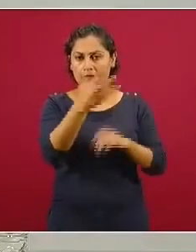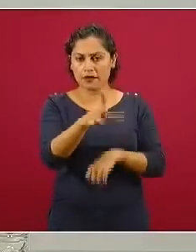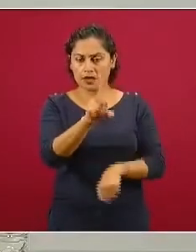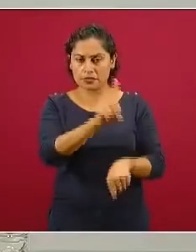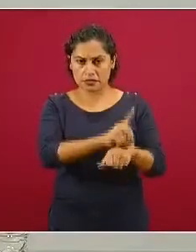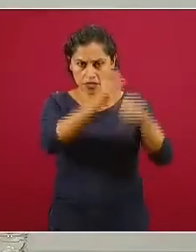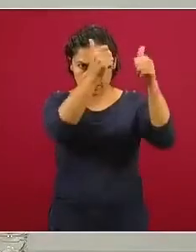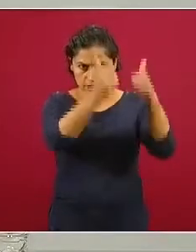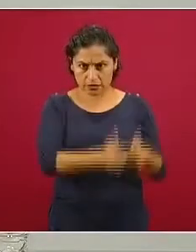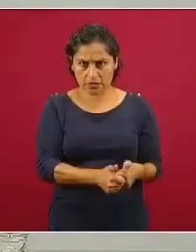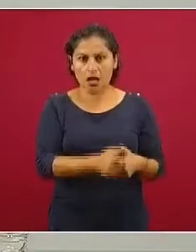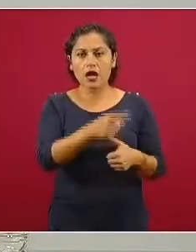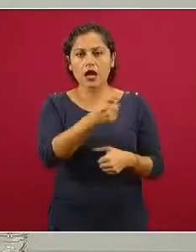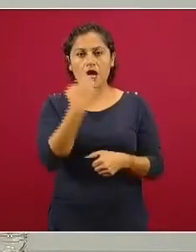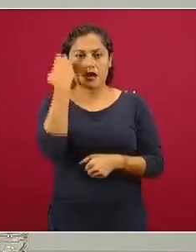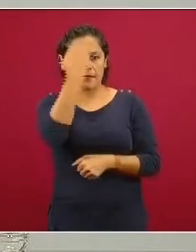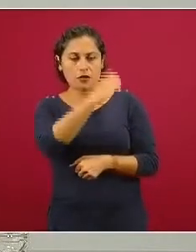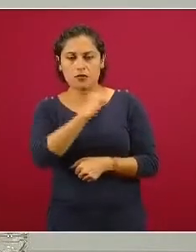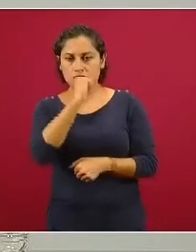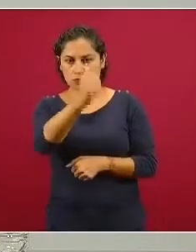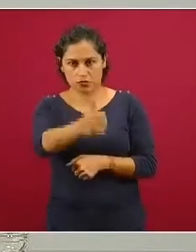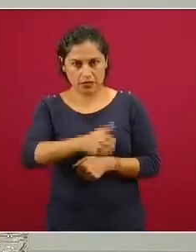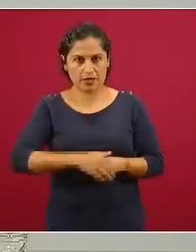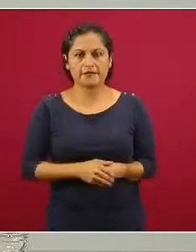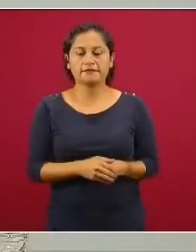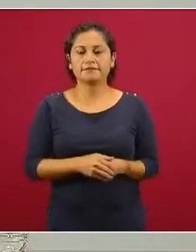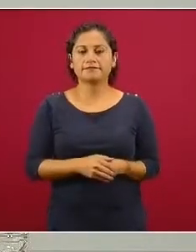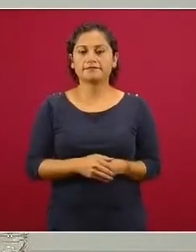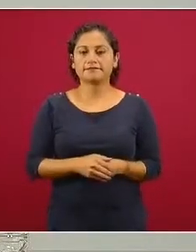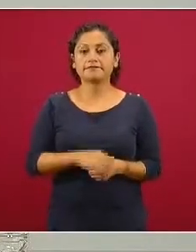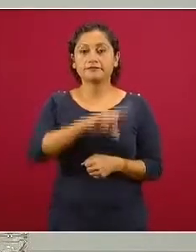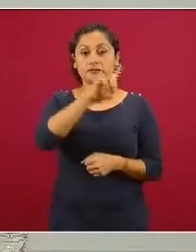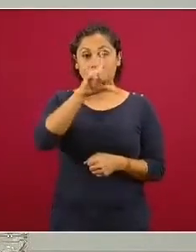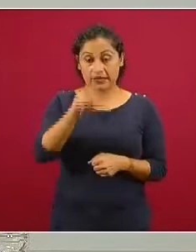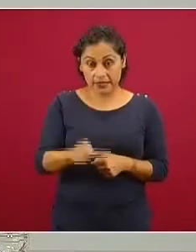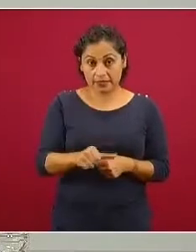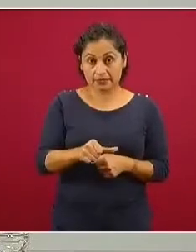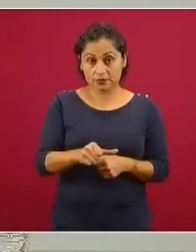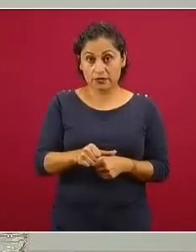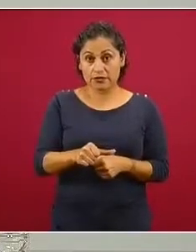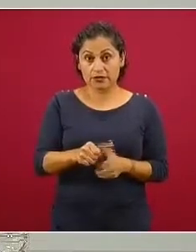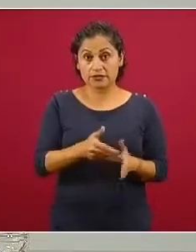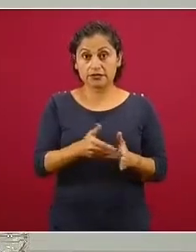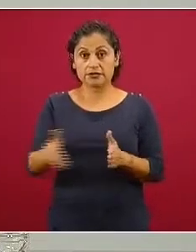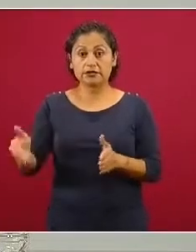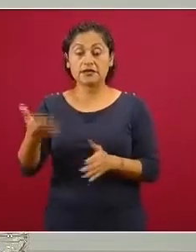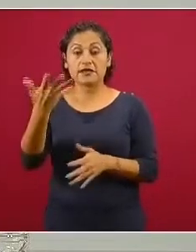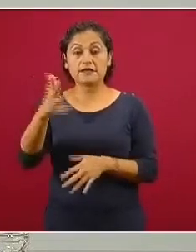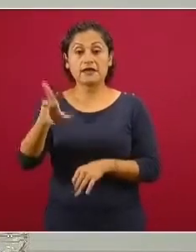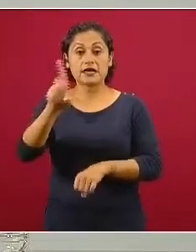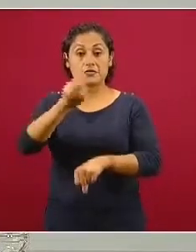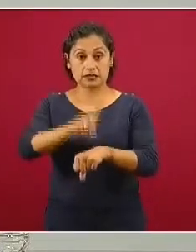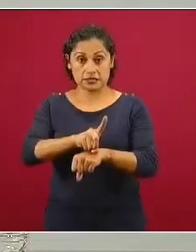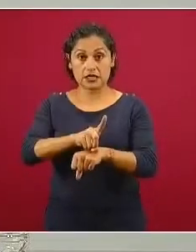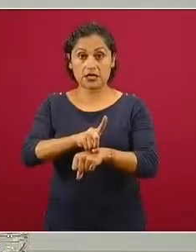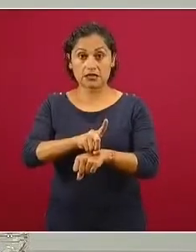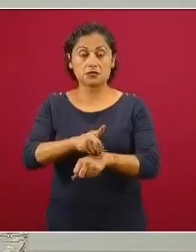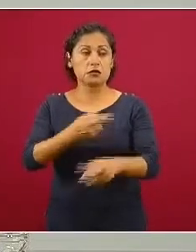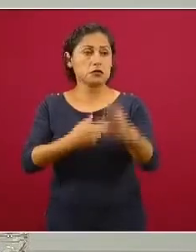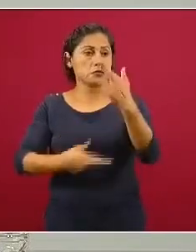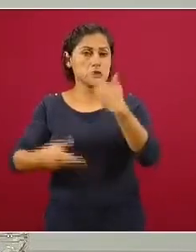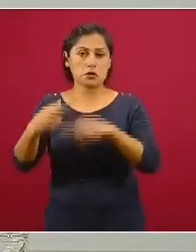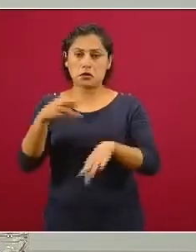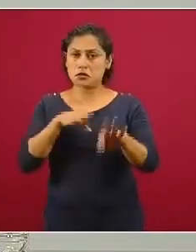A la terminación del cuadro clínico, diez días después, se reincorporó a sus